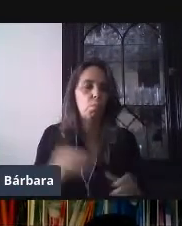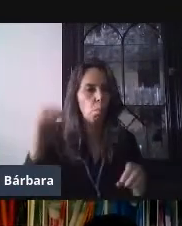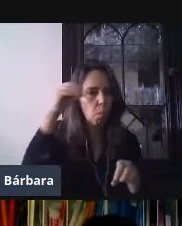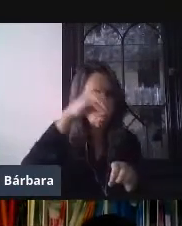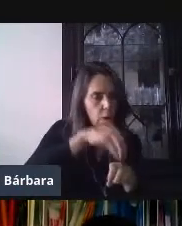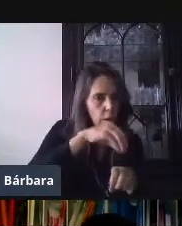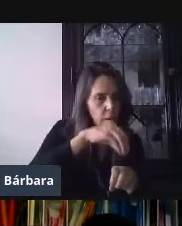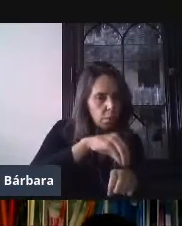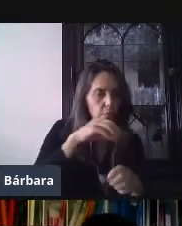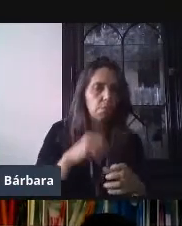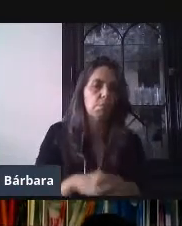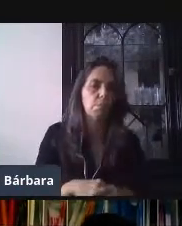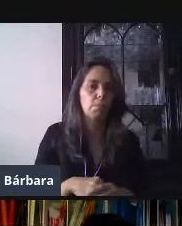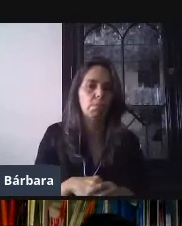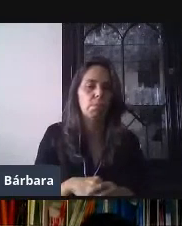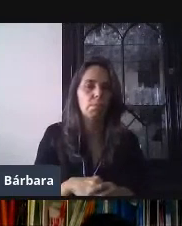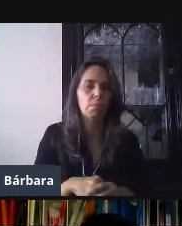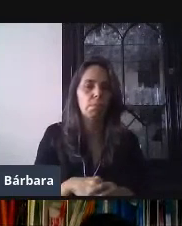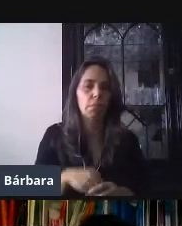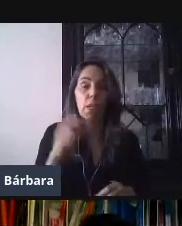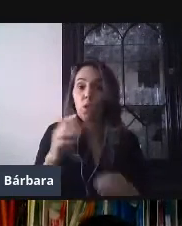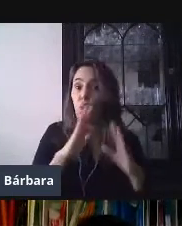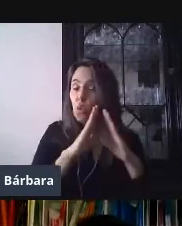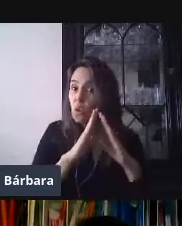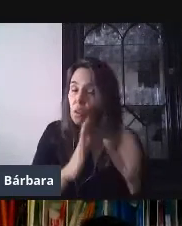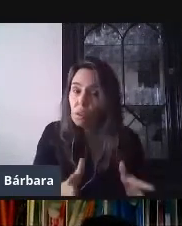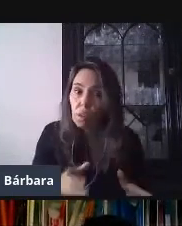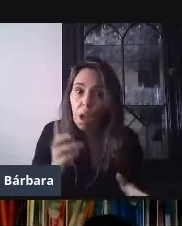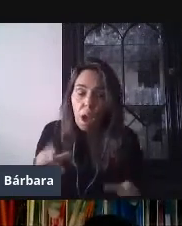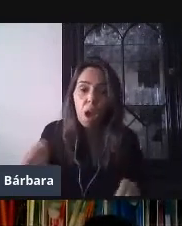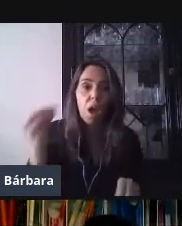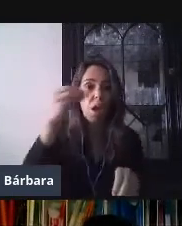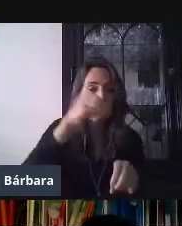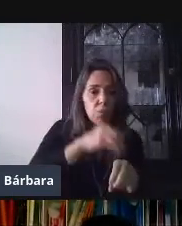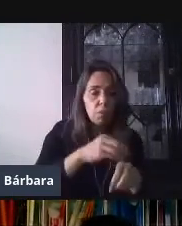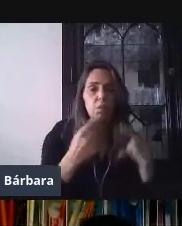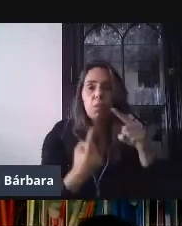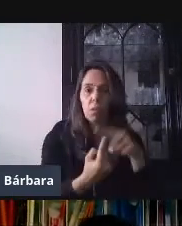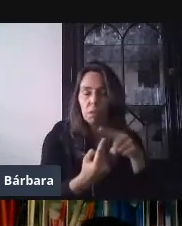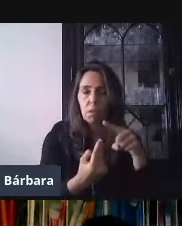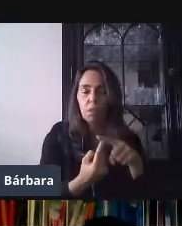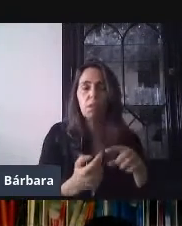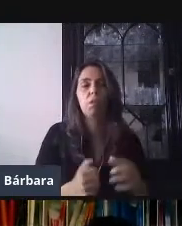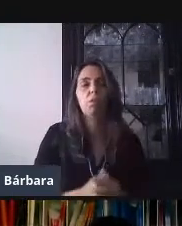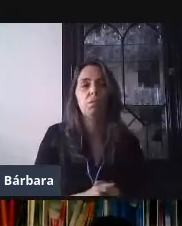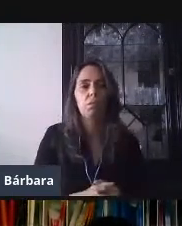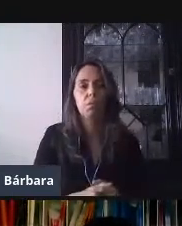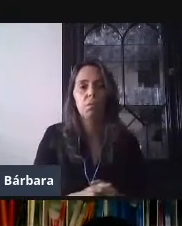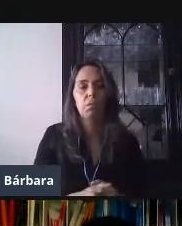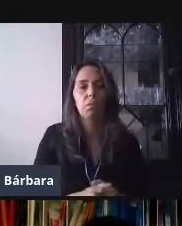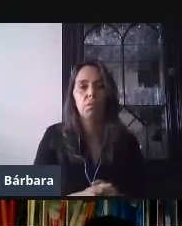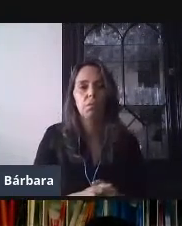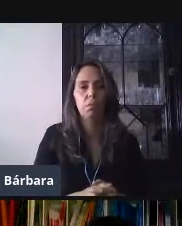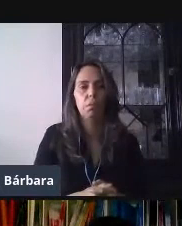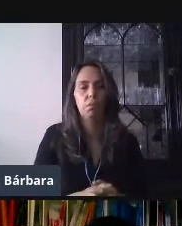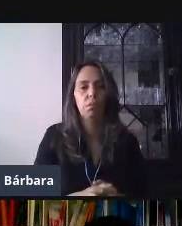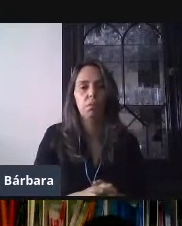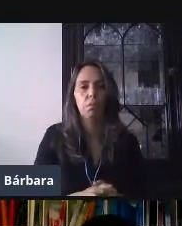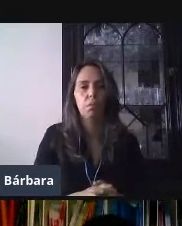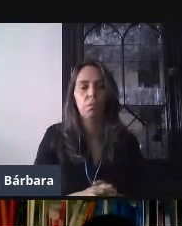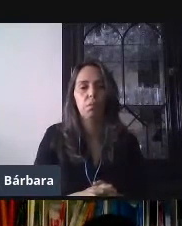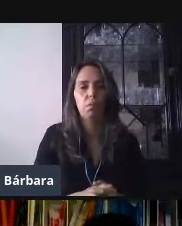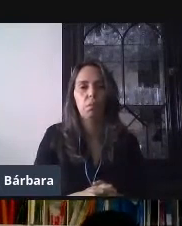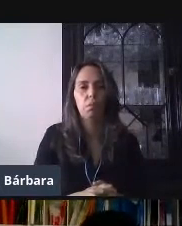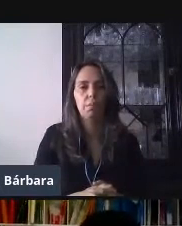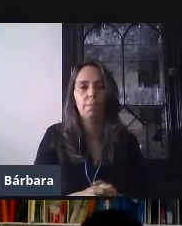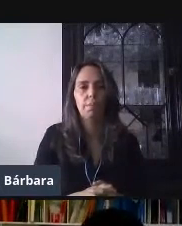Y de esta forma, yo ya agregué mi formulario a una tarea. Entonces, aquí mismo, pues ya solamente lo que tengo que colocar es como